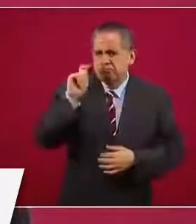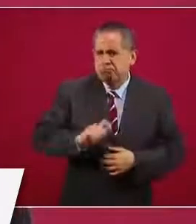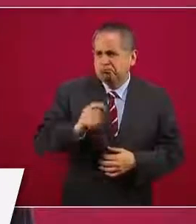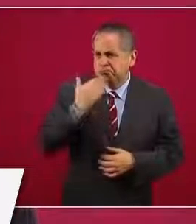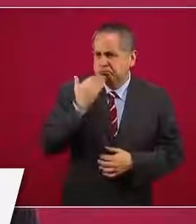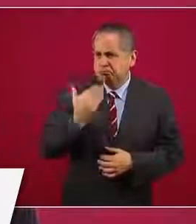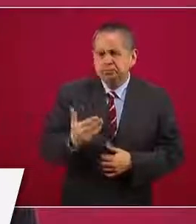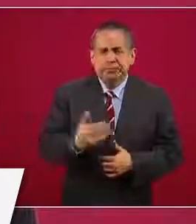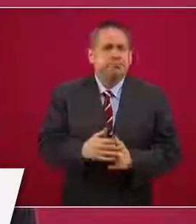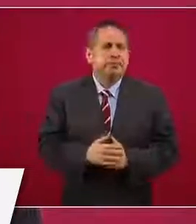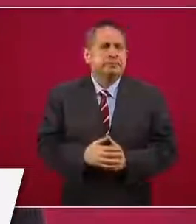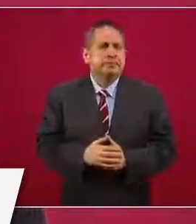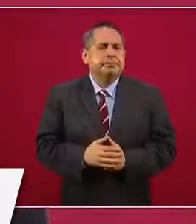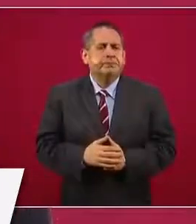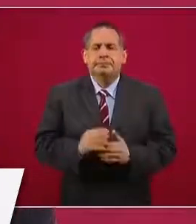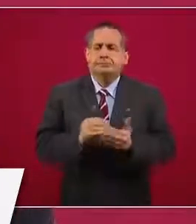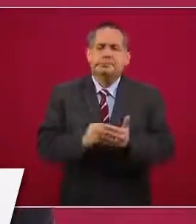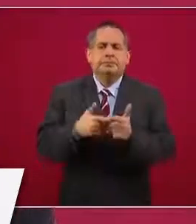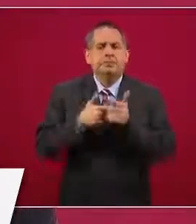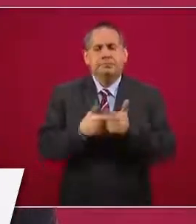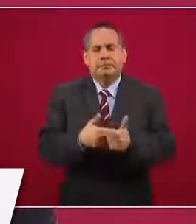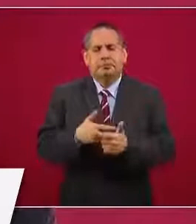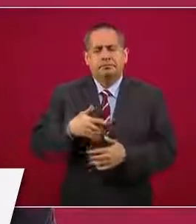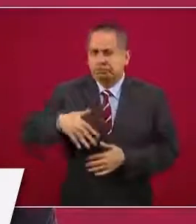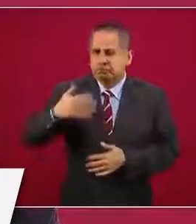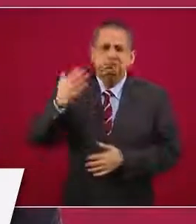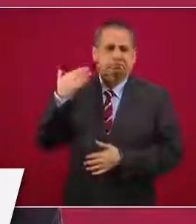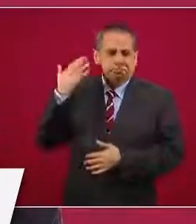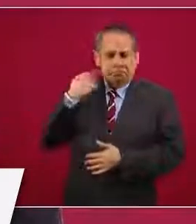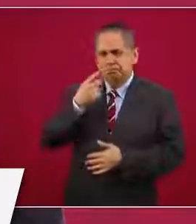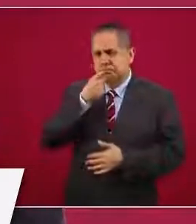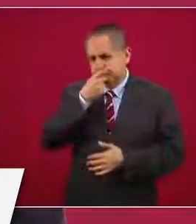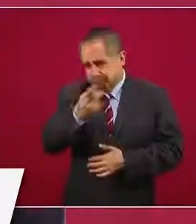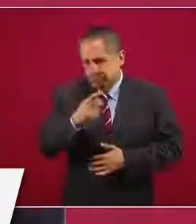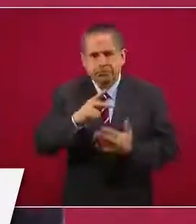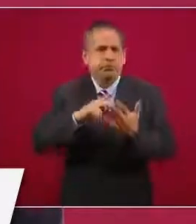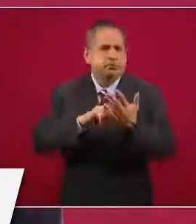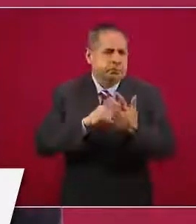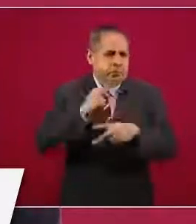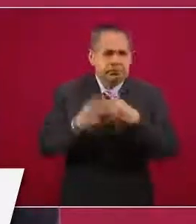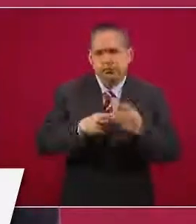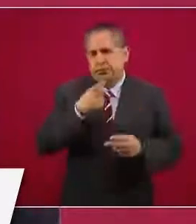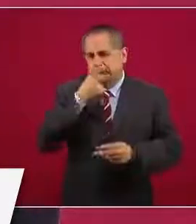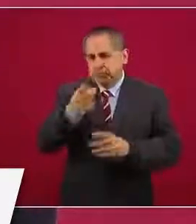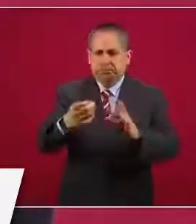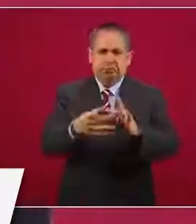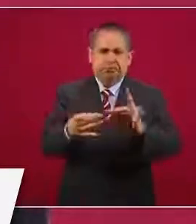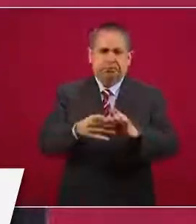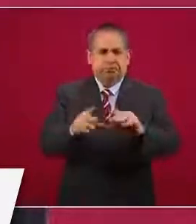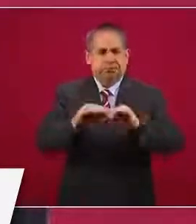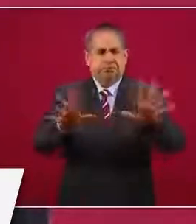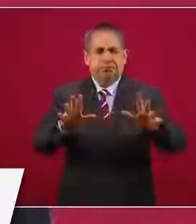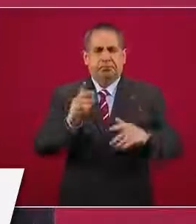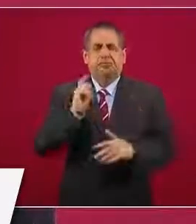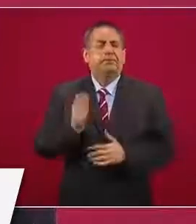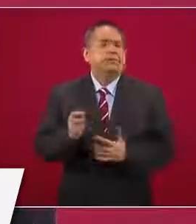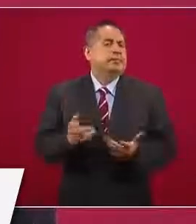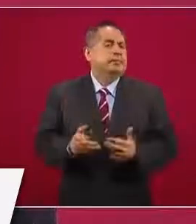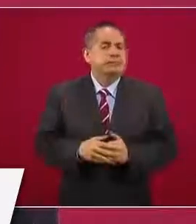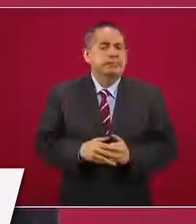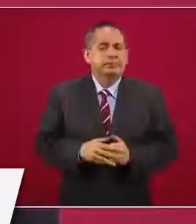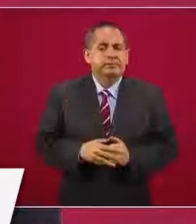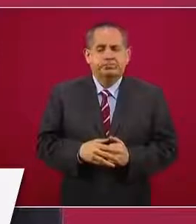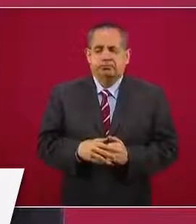Y lo vamos a hacer, ya lo dije, lo repito, como lo merece